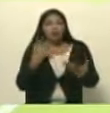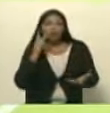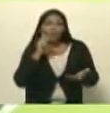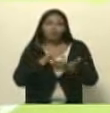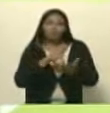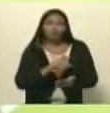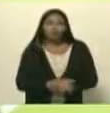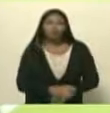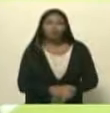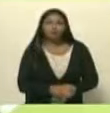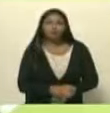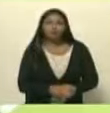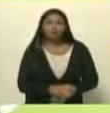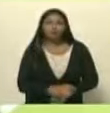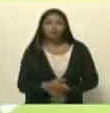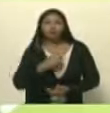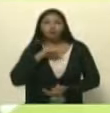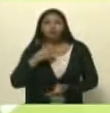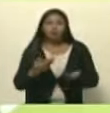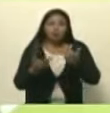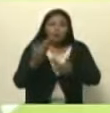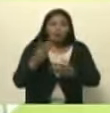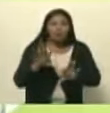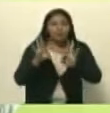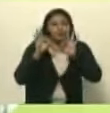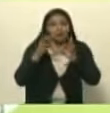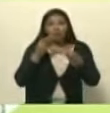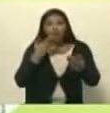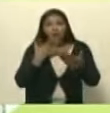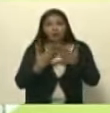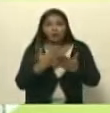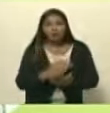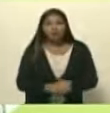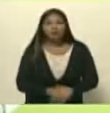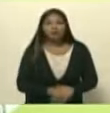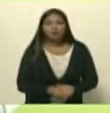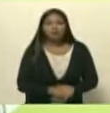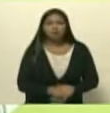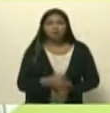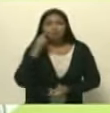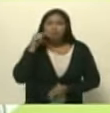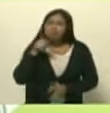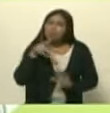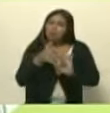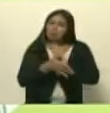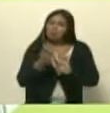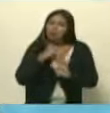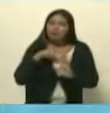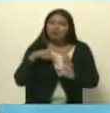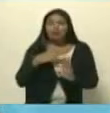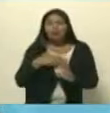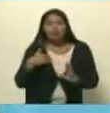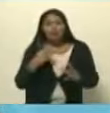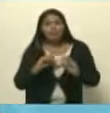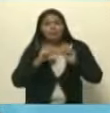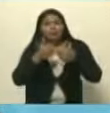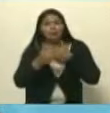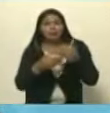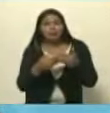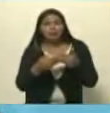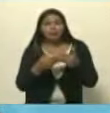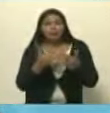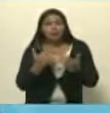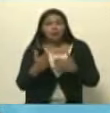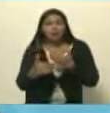en este momento tan emblemático tan especial muchas gracias Beto fíjate que quisiera comenzar un poco